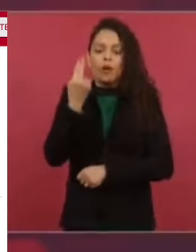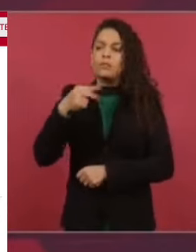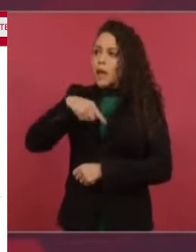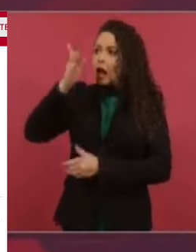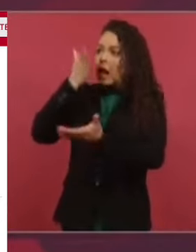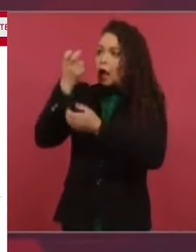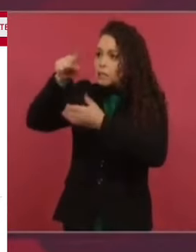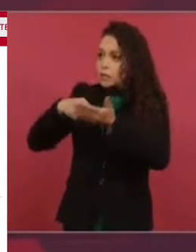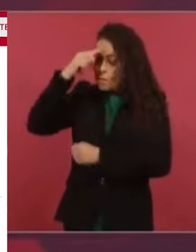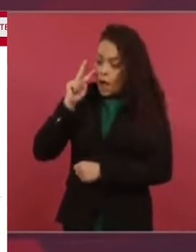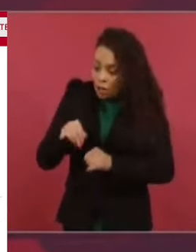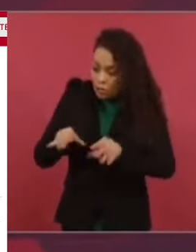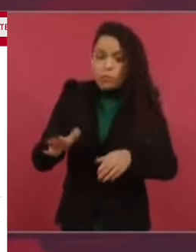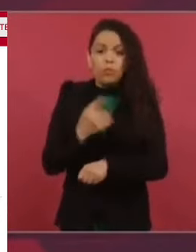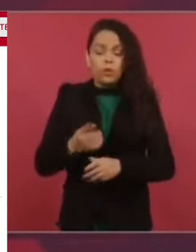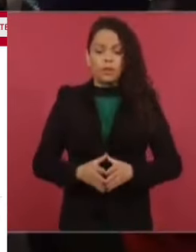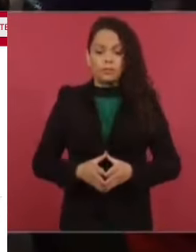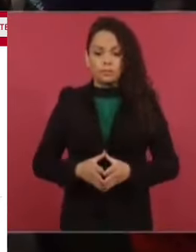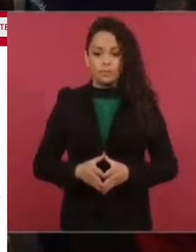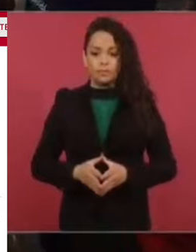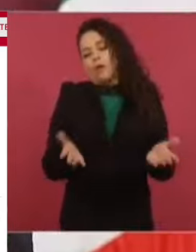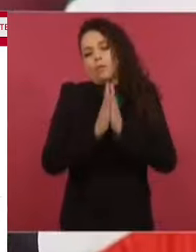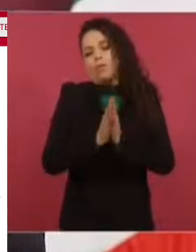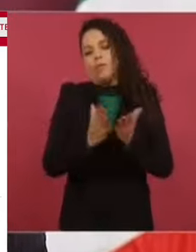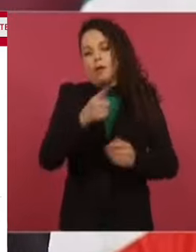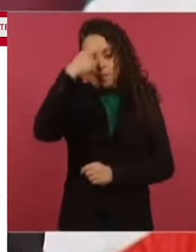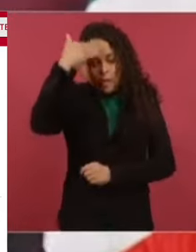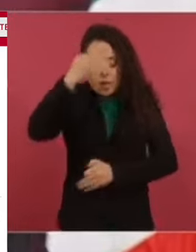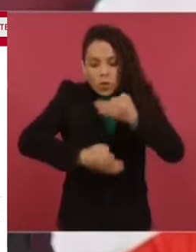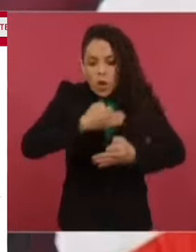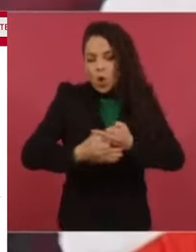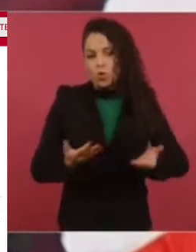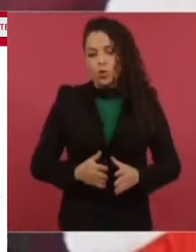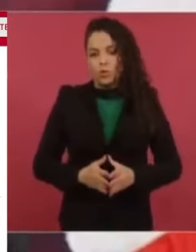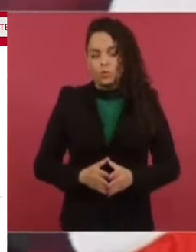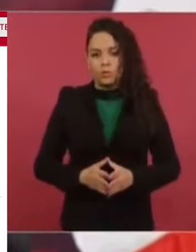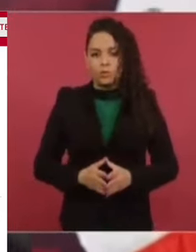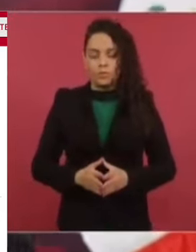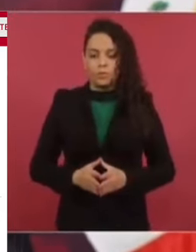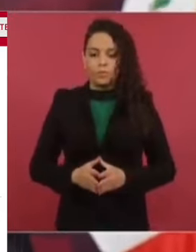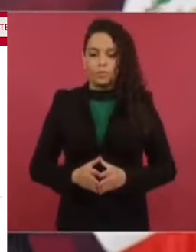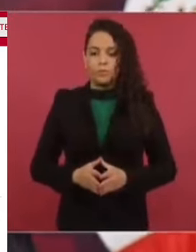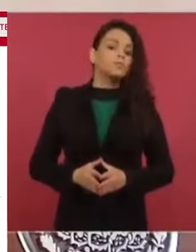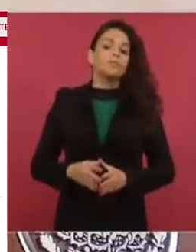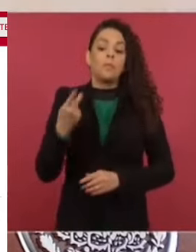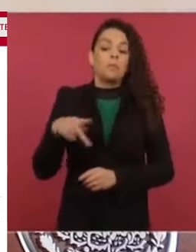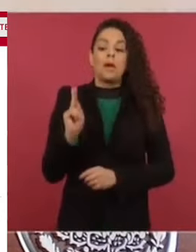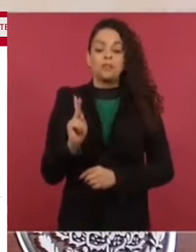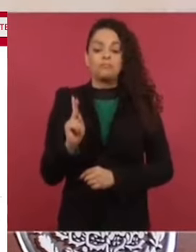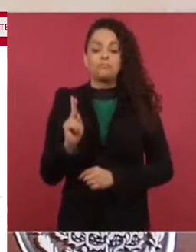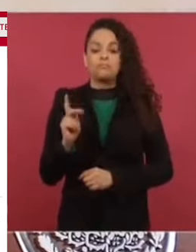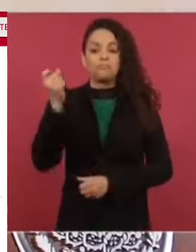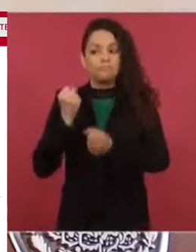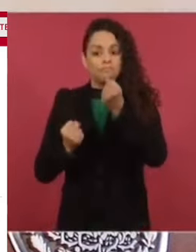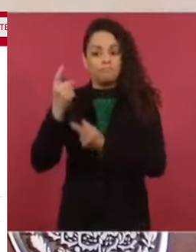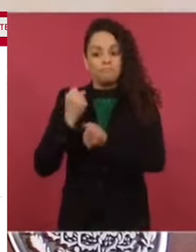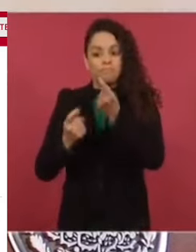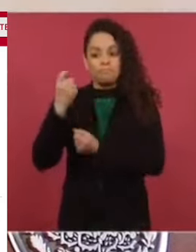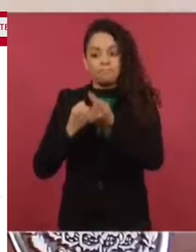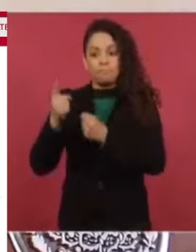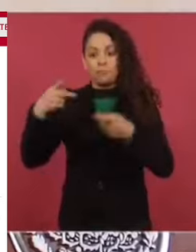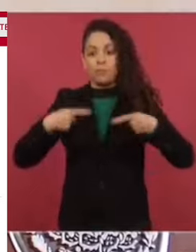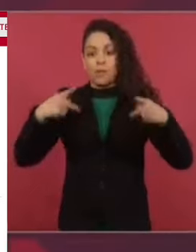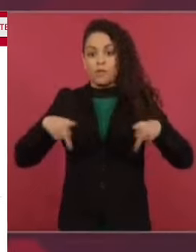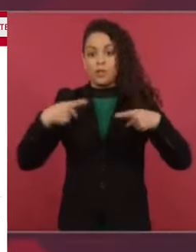los mandos de la defensa del ejército ocultan información. Es que hay infiltrados del